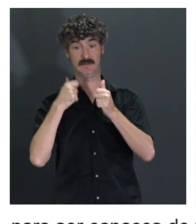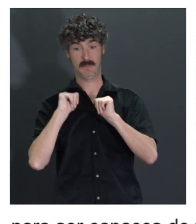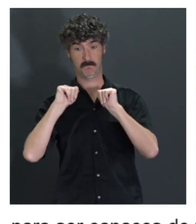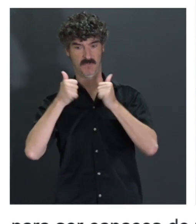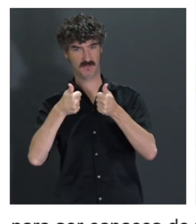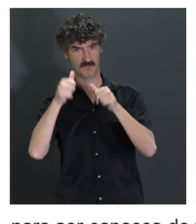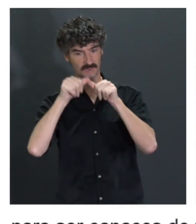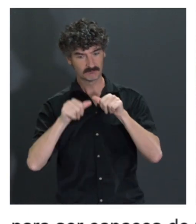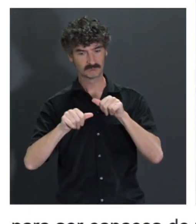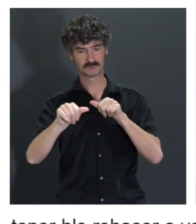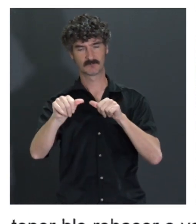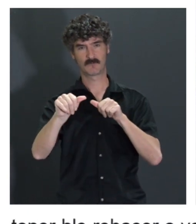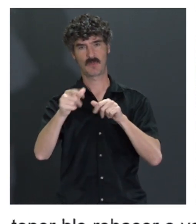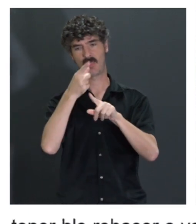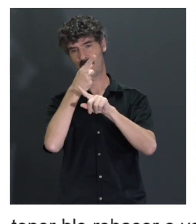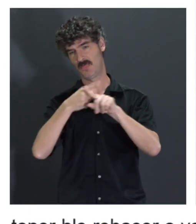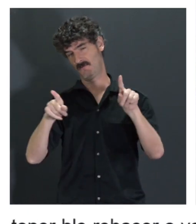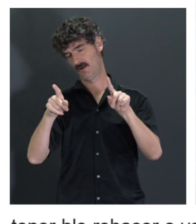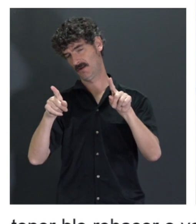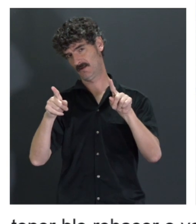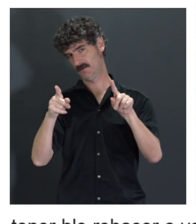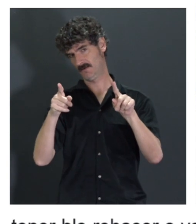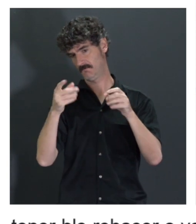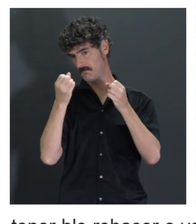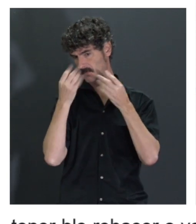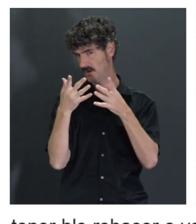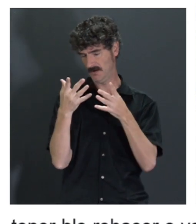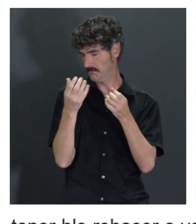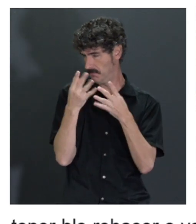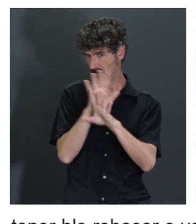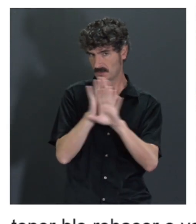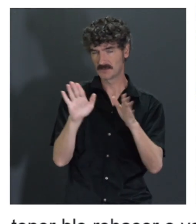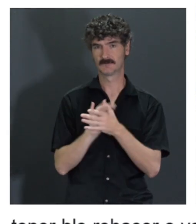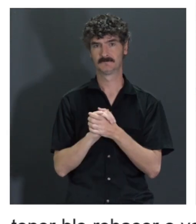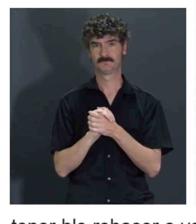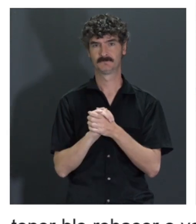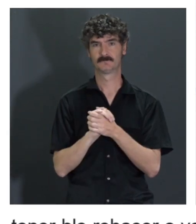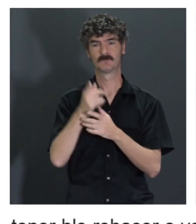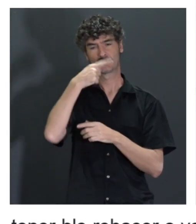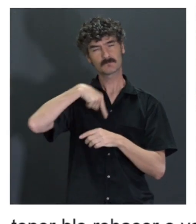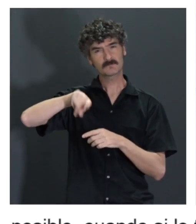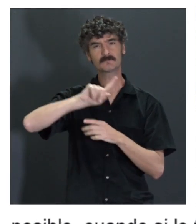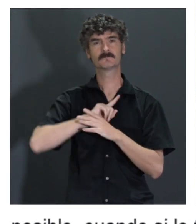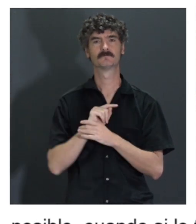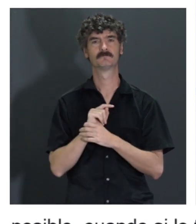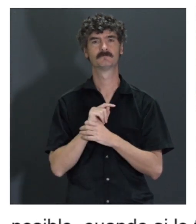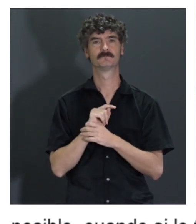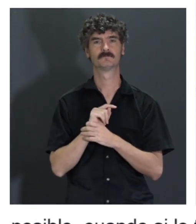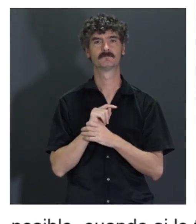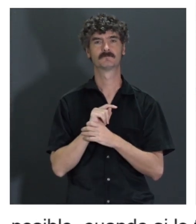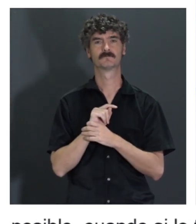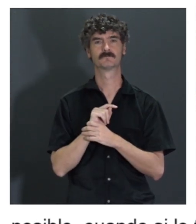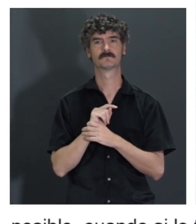es muy poco significativa o nula. Entonces, sí, nosotros, bueno,